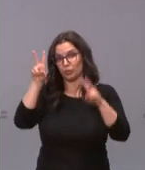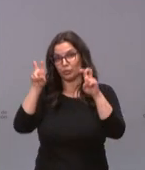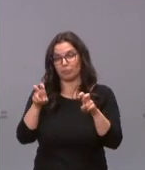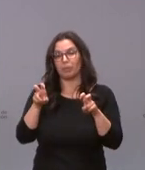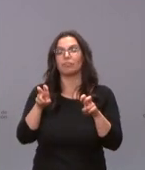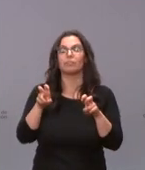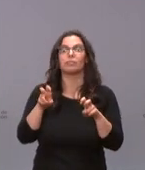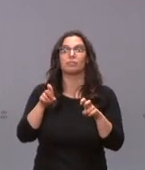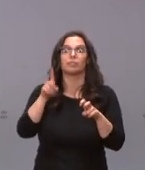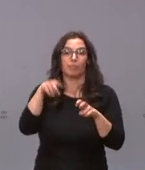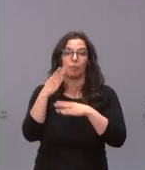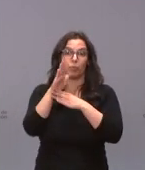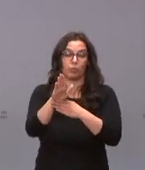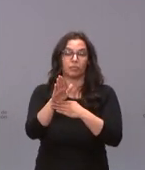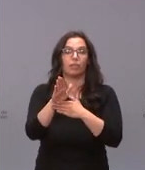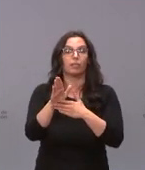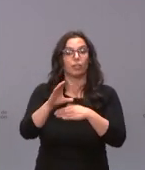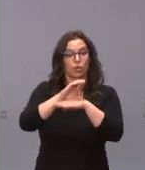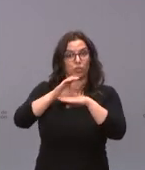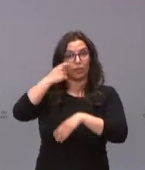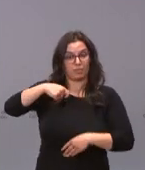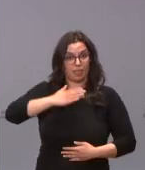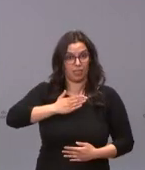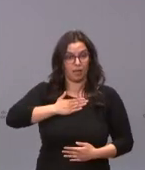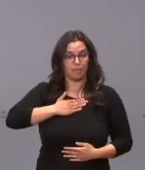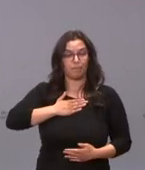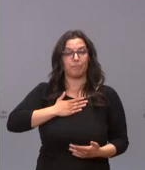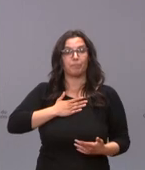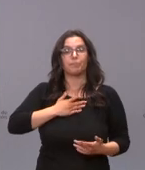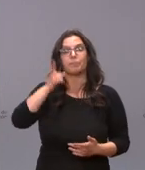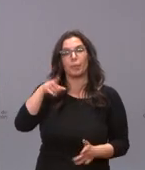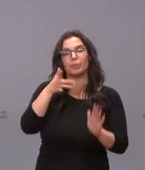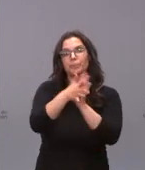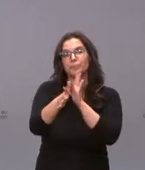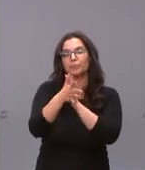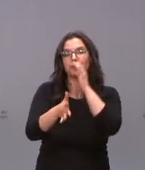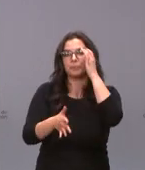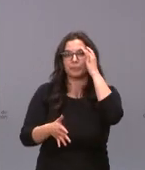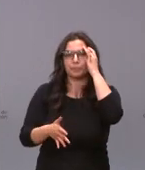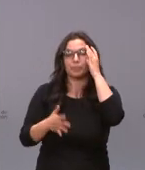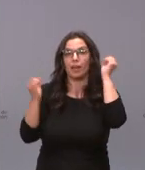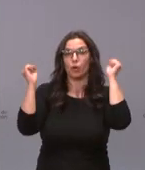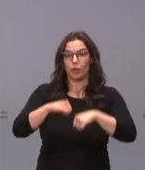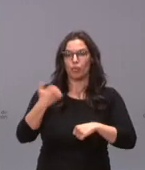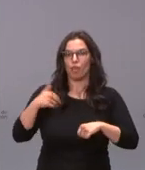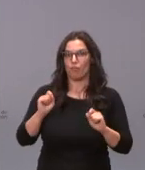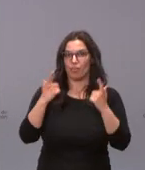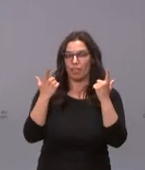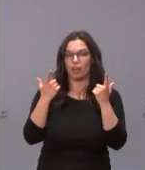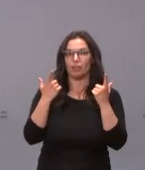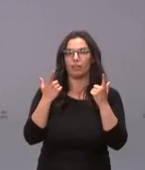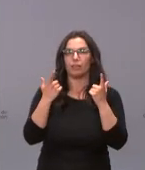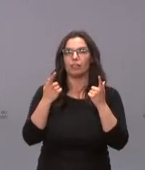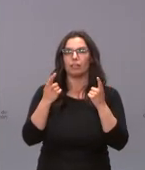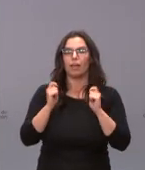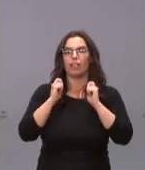otro de los asuntos que han sido propuestos desde la Consejería de la Presidencia, damos cuenta también del hecho de que se ha acordado formalmente la concesión